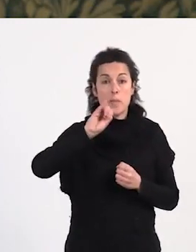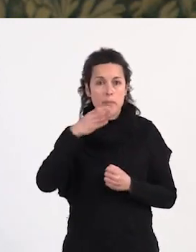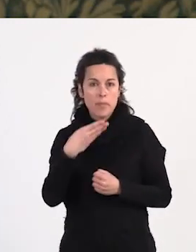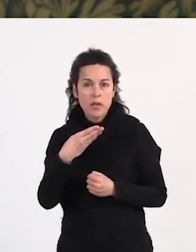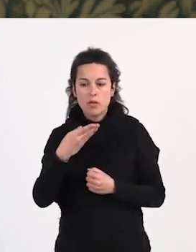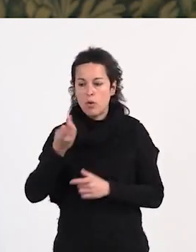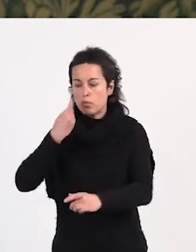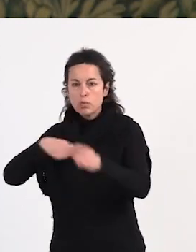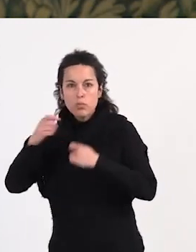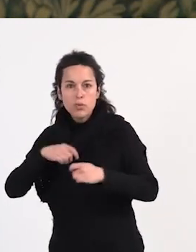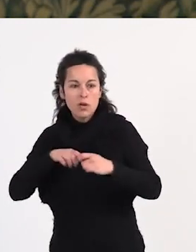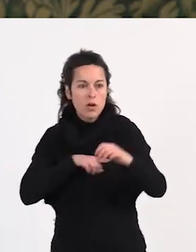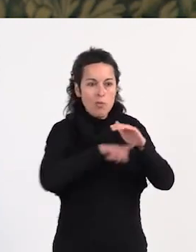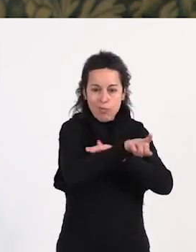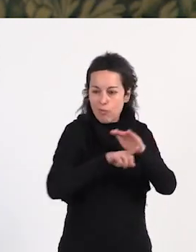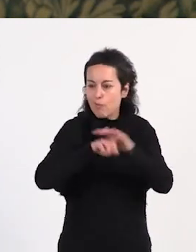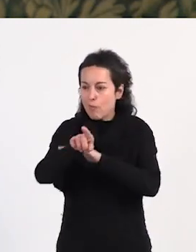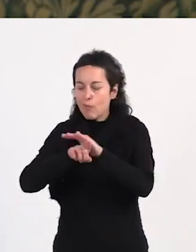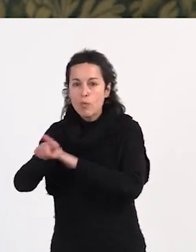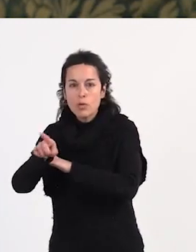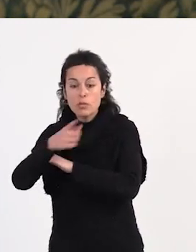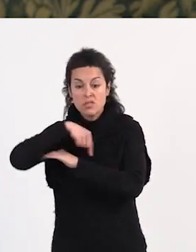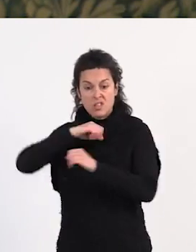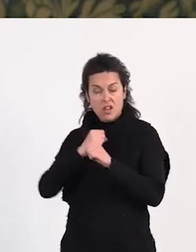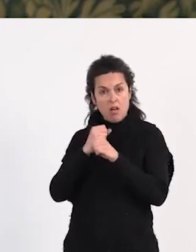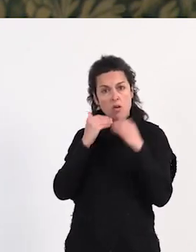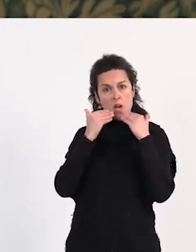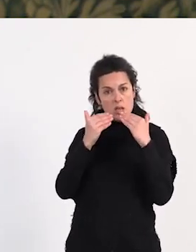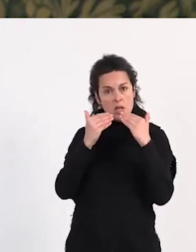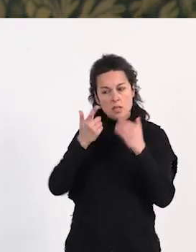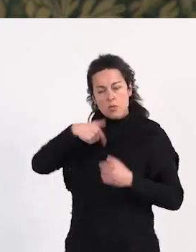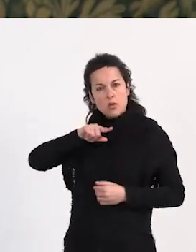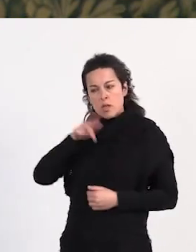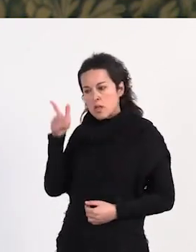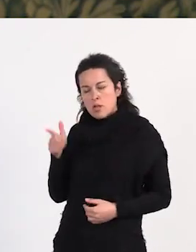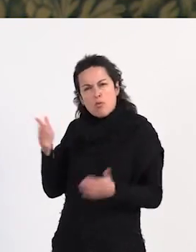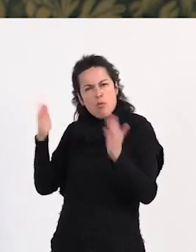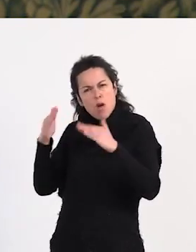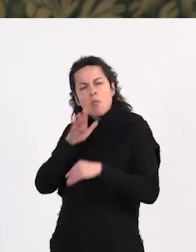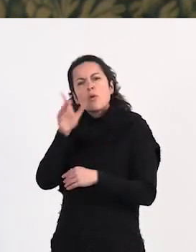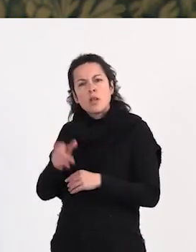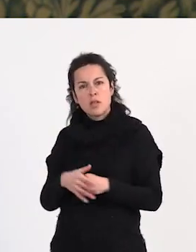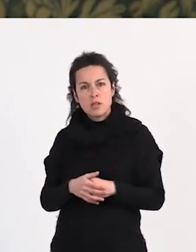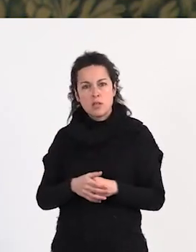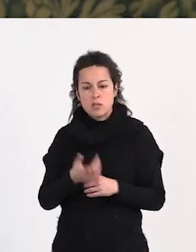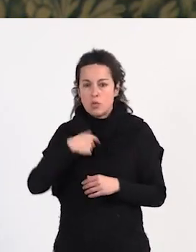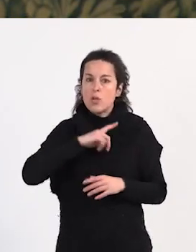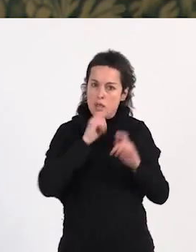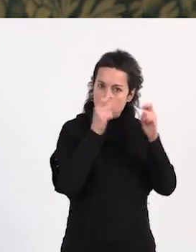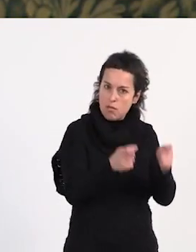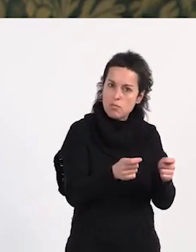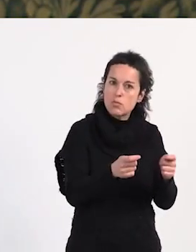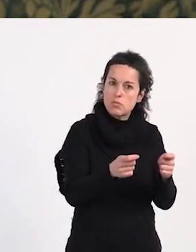comercios y negocios crecen con nuestro trabajo. ¿Por qué no tenemos derechos? Nosotras aportamos.